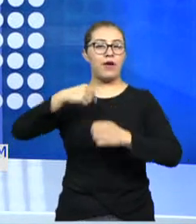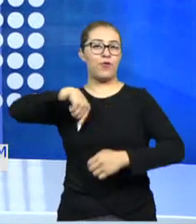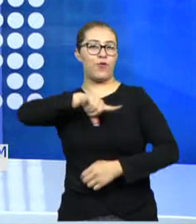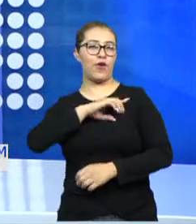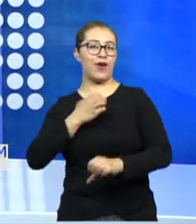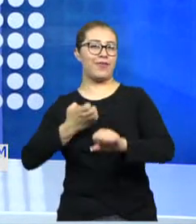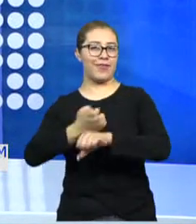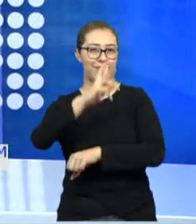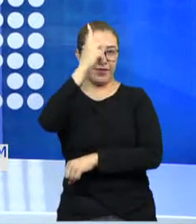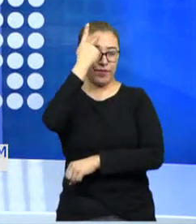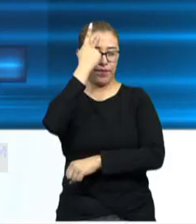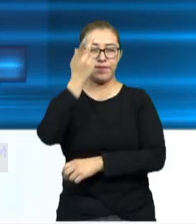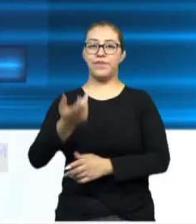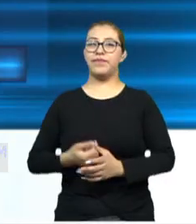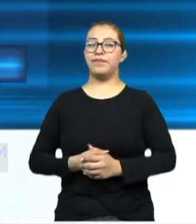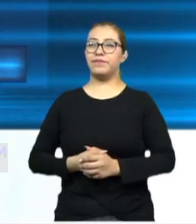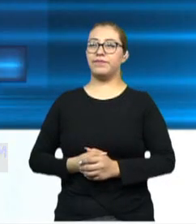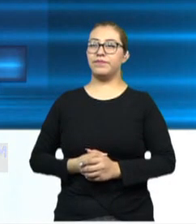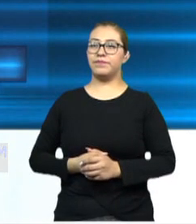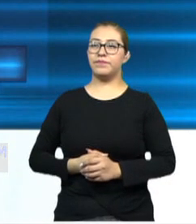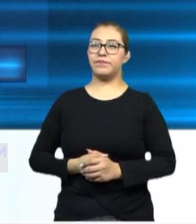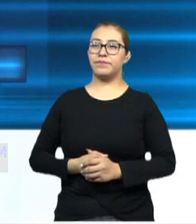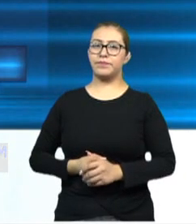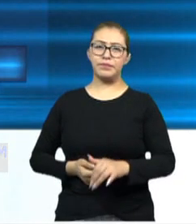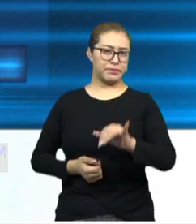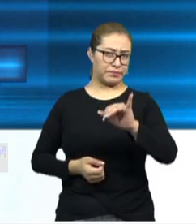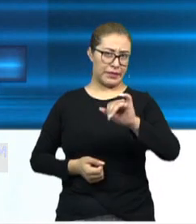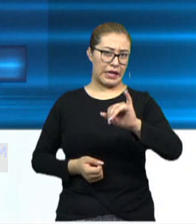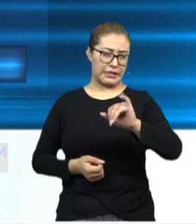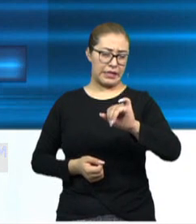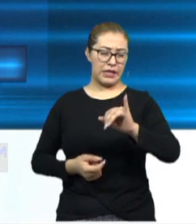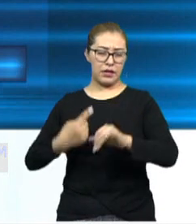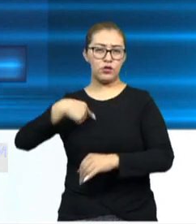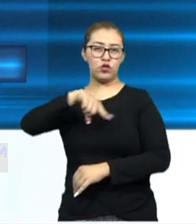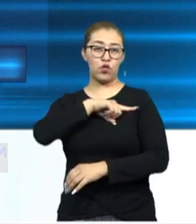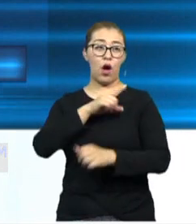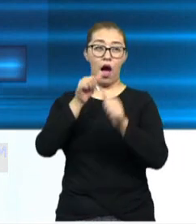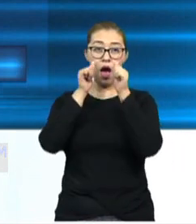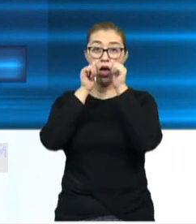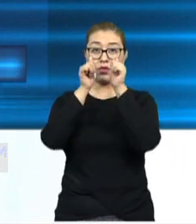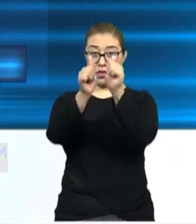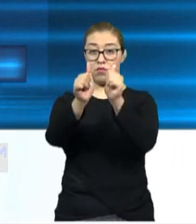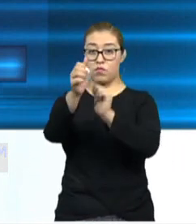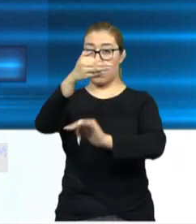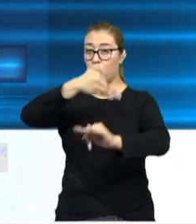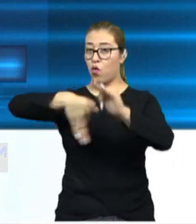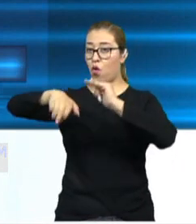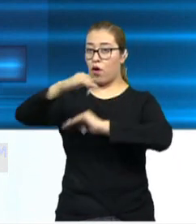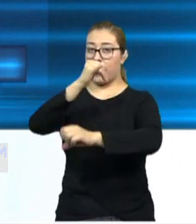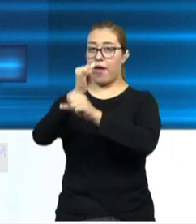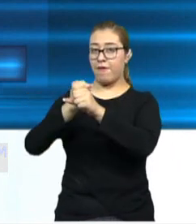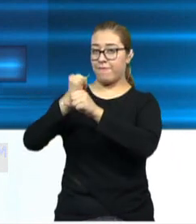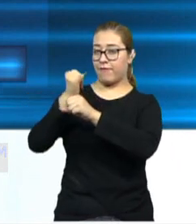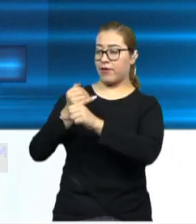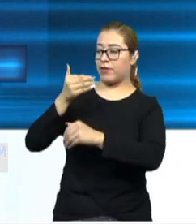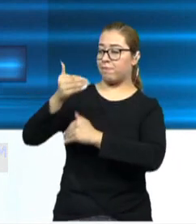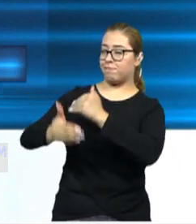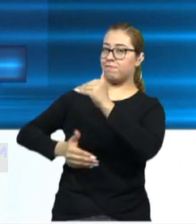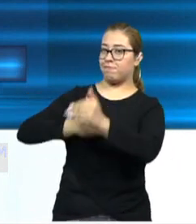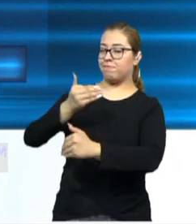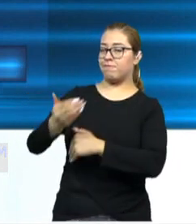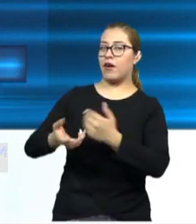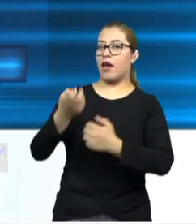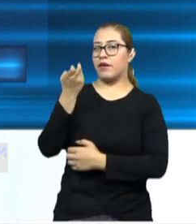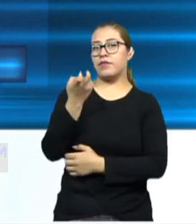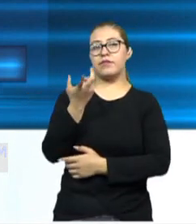ese momento? Bueno, sí, sí, estamos, estamos muy atentos a toda la investigación que se hace alrededor de la transmisión. Recordemos